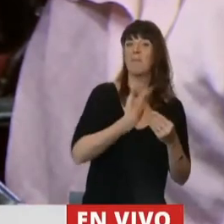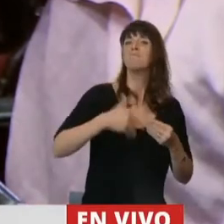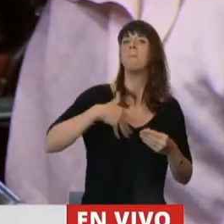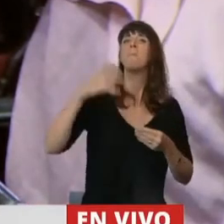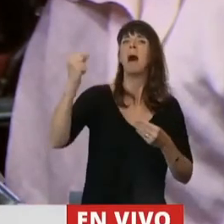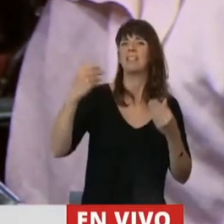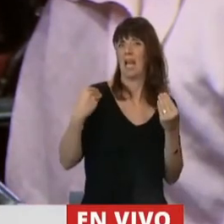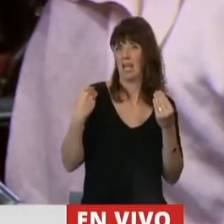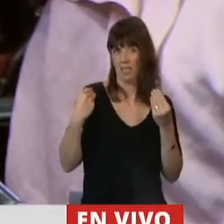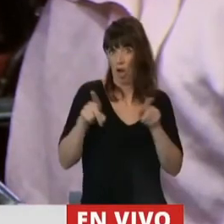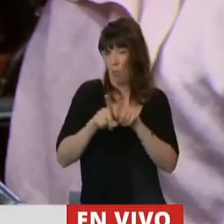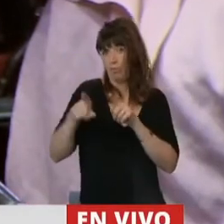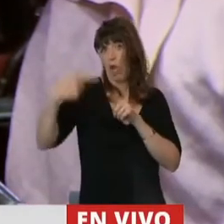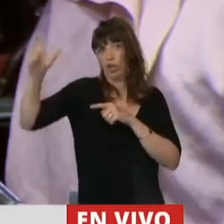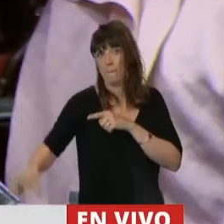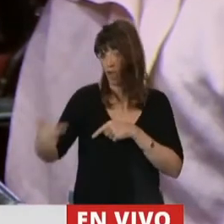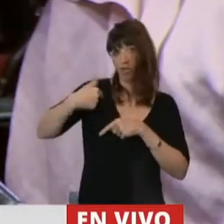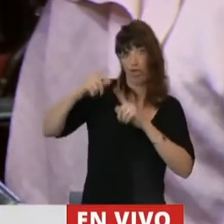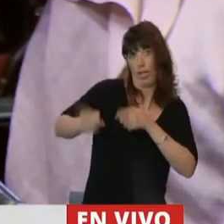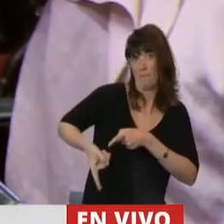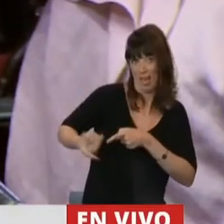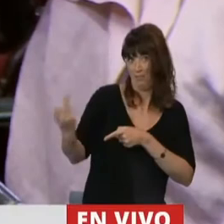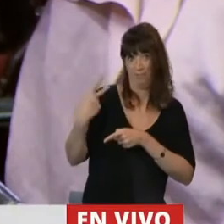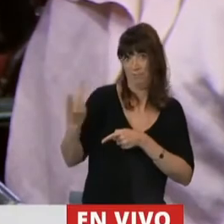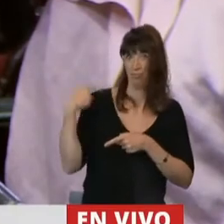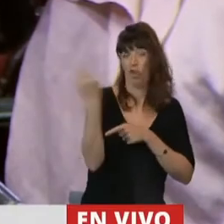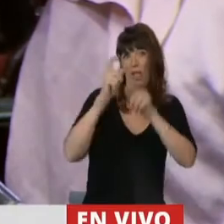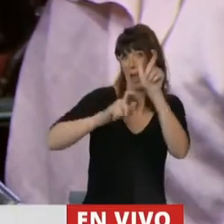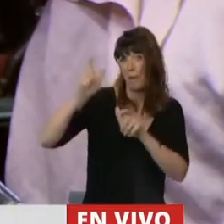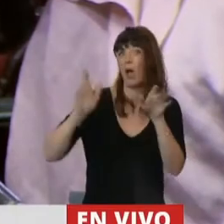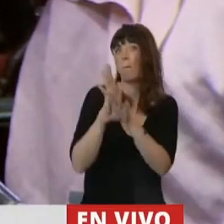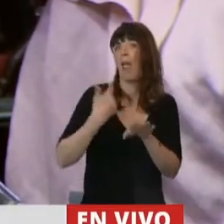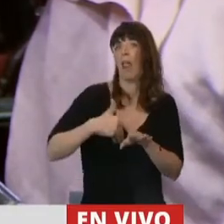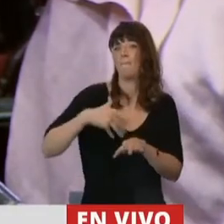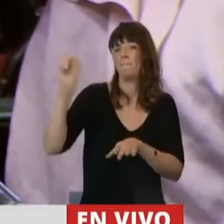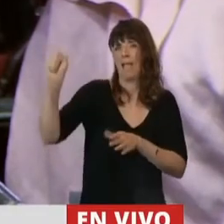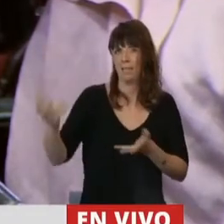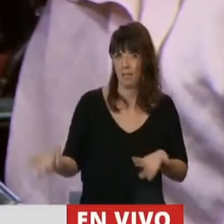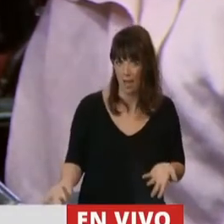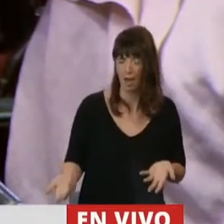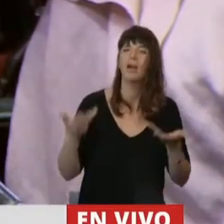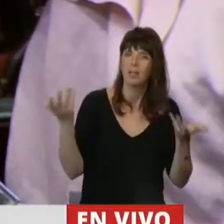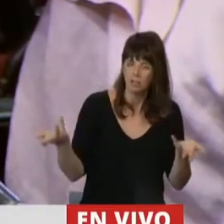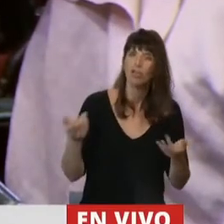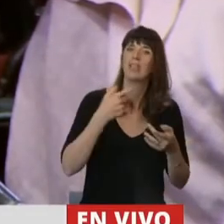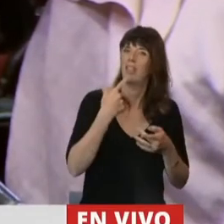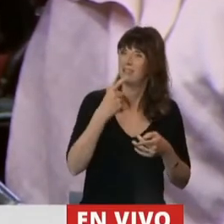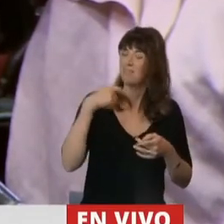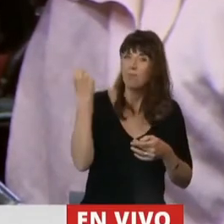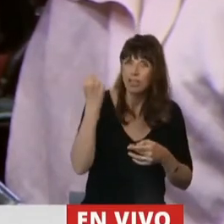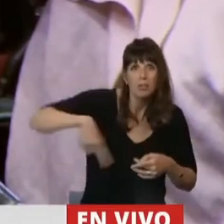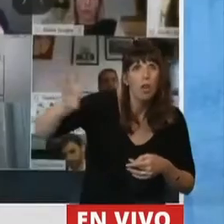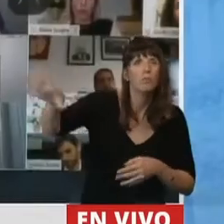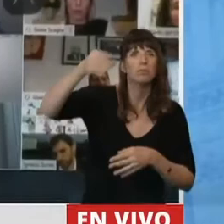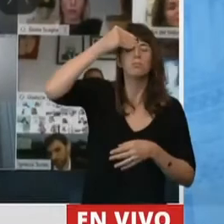novedad para nosotros, pero sí nos parece que es muy importante que en este momento todos sepamos que tenemos que cuidarnos para cuidar al otro,